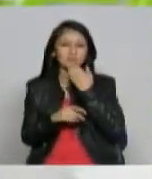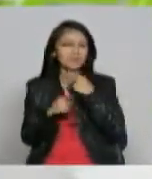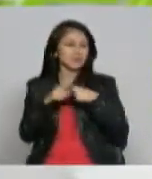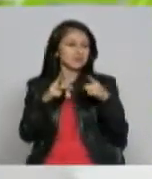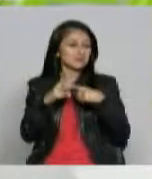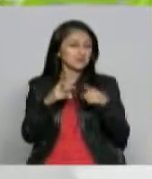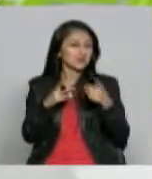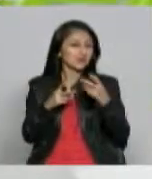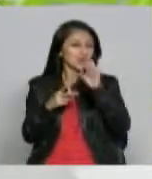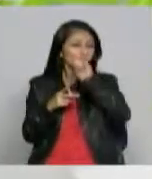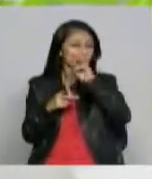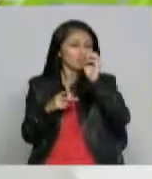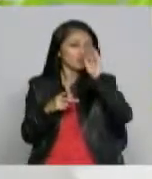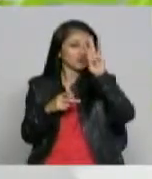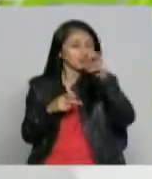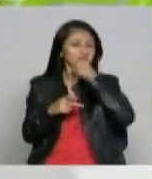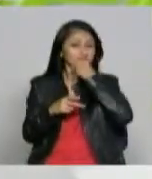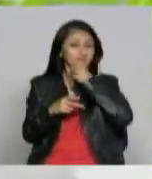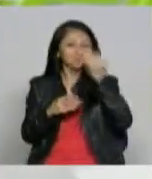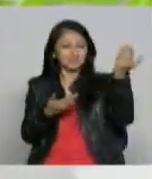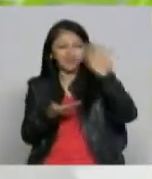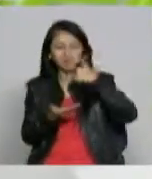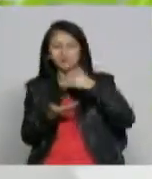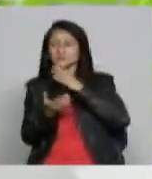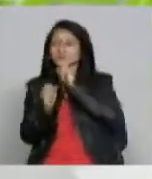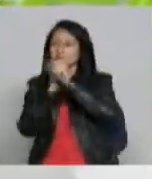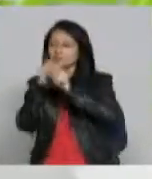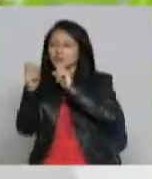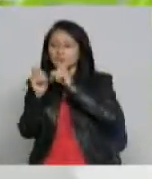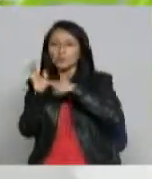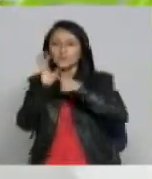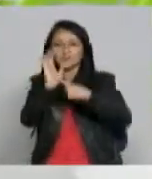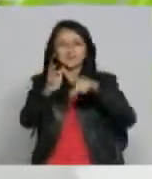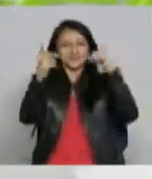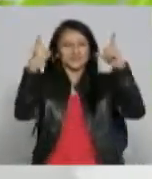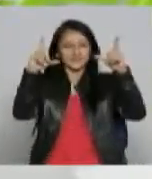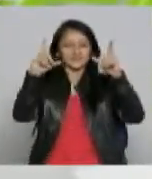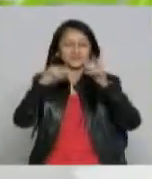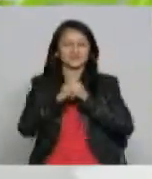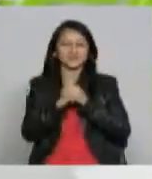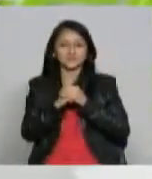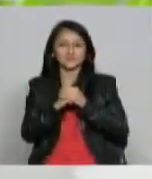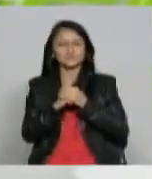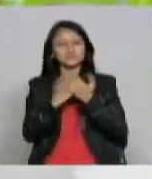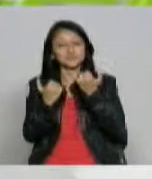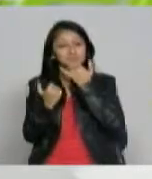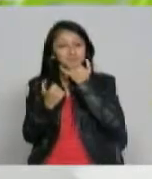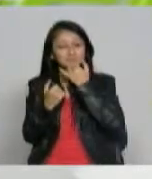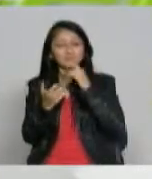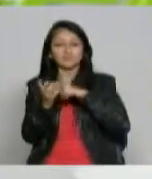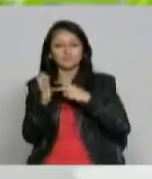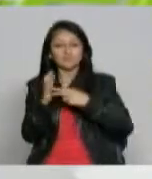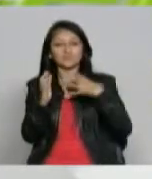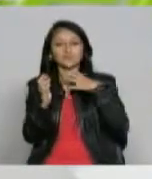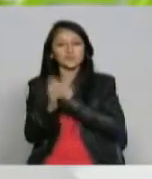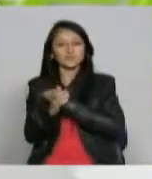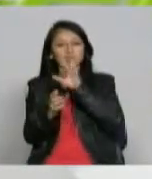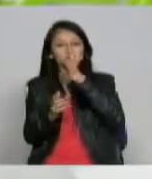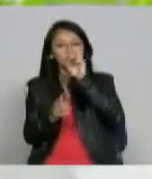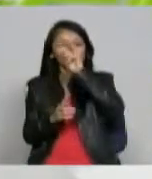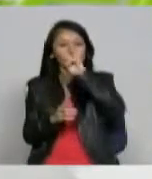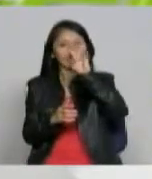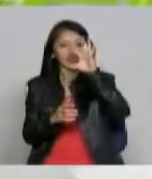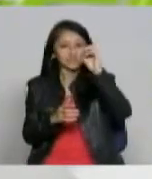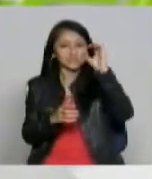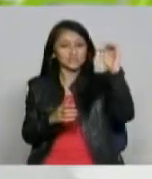o tres periodistas es decir cuándo vas a volver a invitar a Sala de Prensa es tanto el número de periodistas creo que tenemos una base de datos de cerca de 300